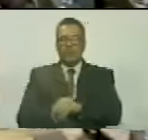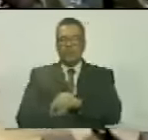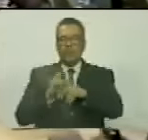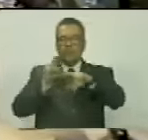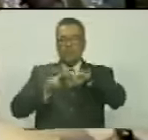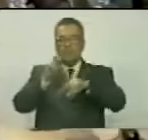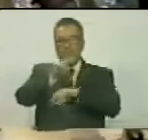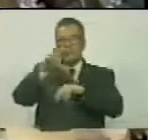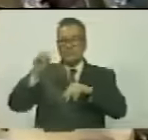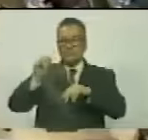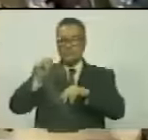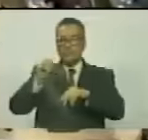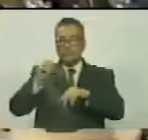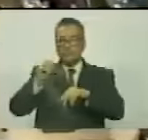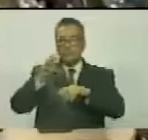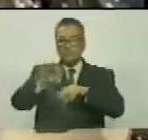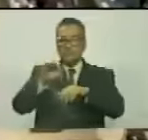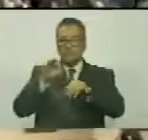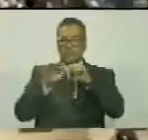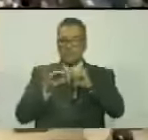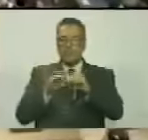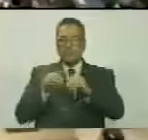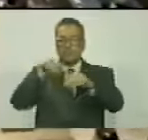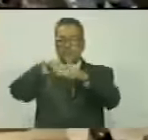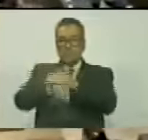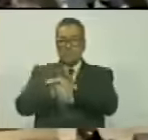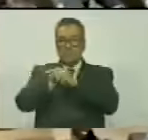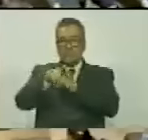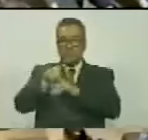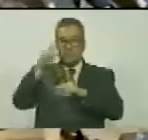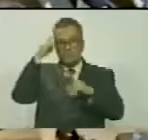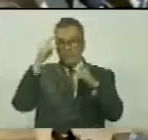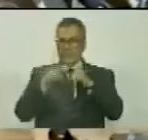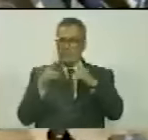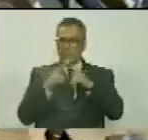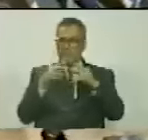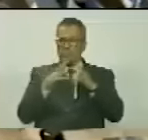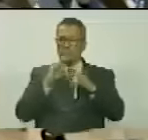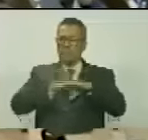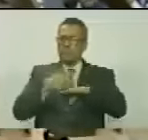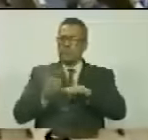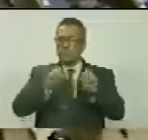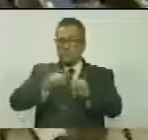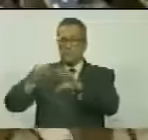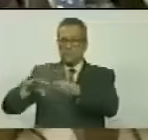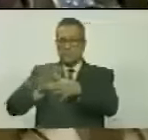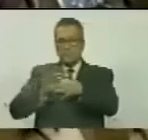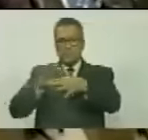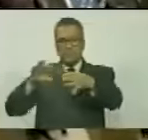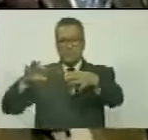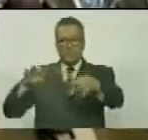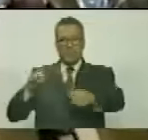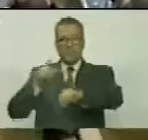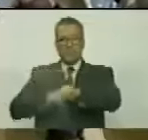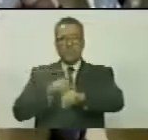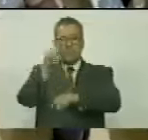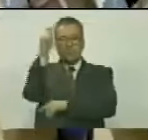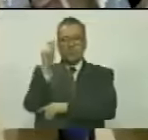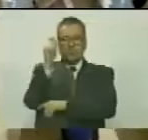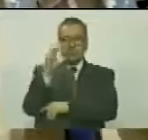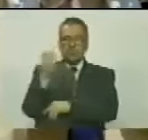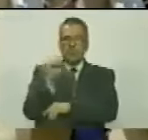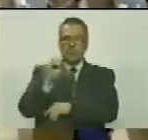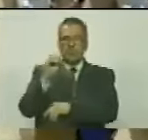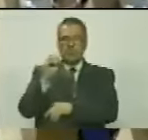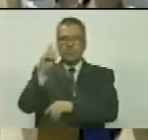numeral 20, calificar a sus integrantes y conocer de su renuncia. La separación temporal de un diputado